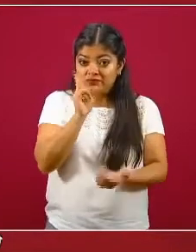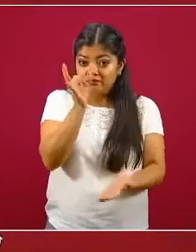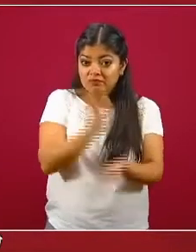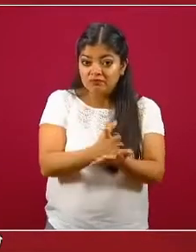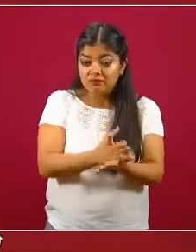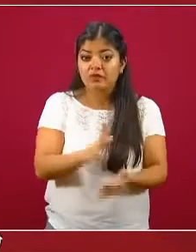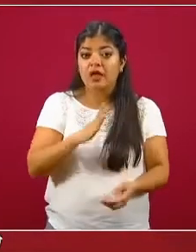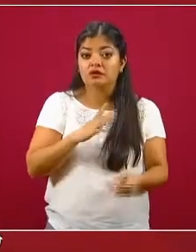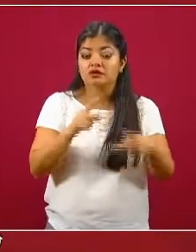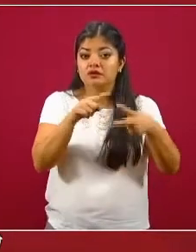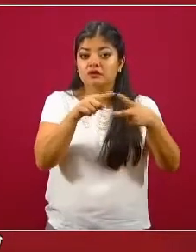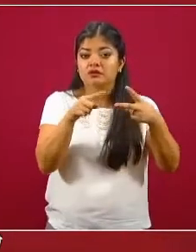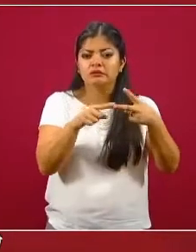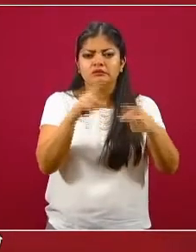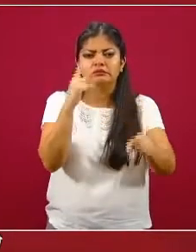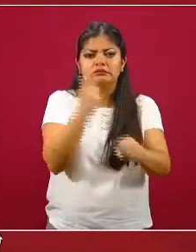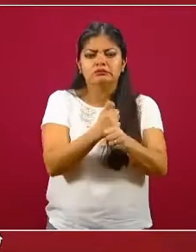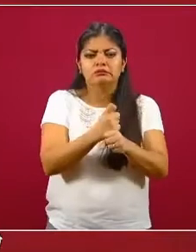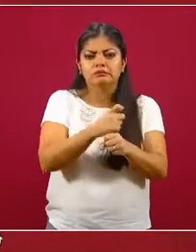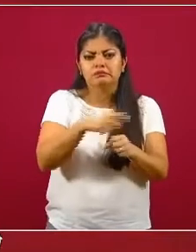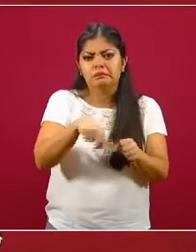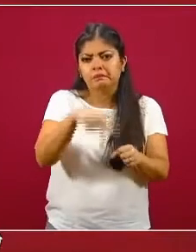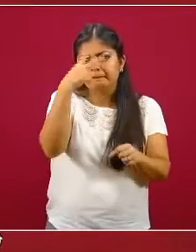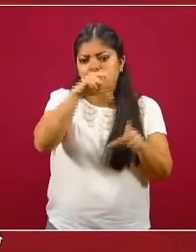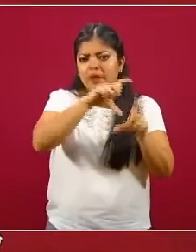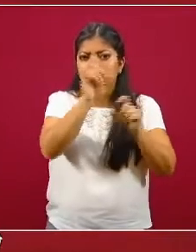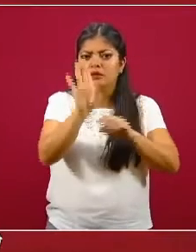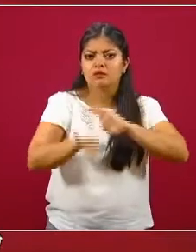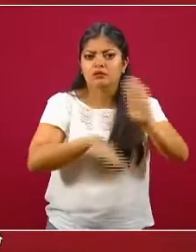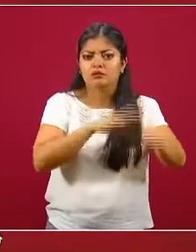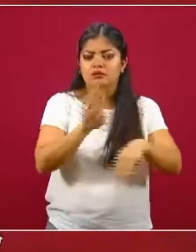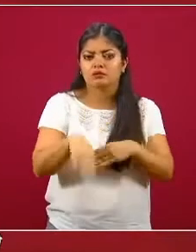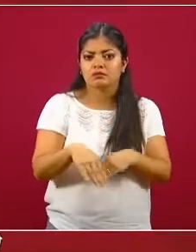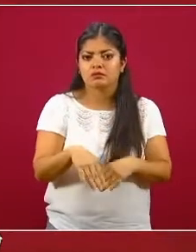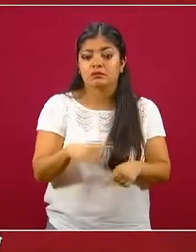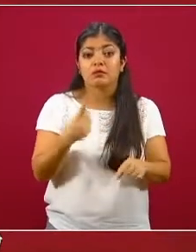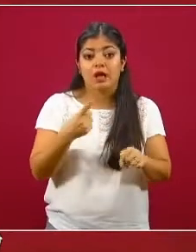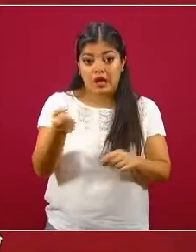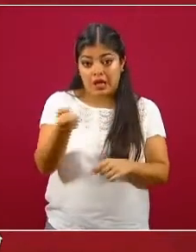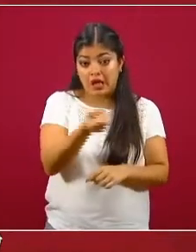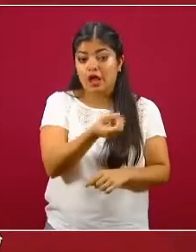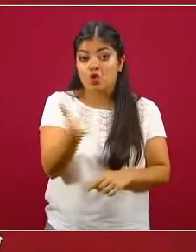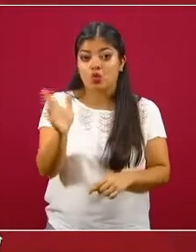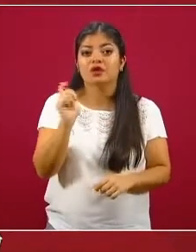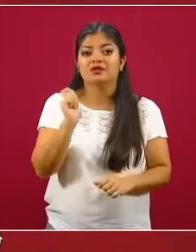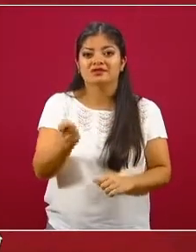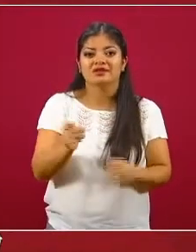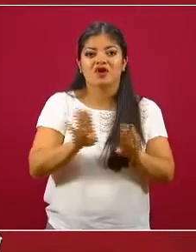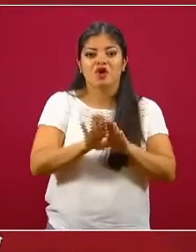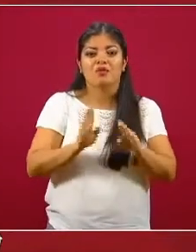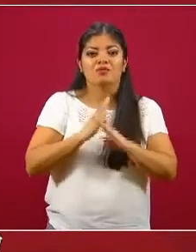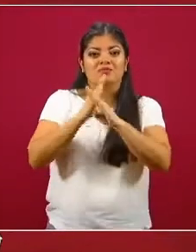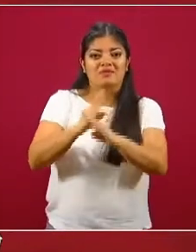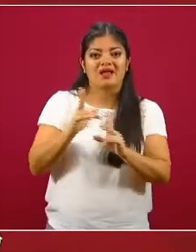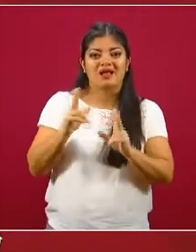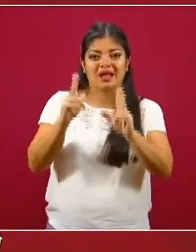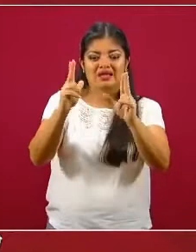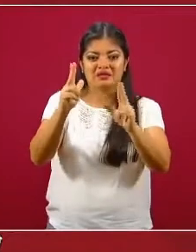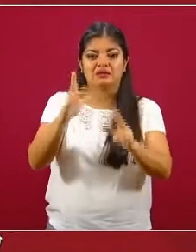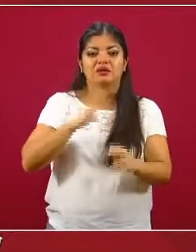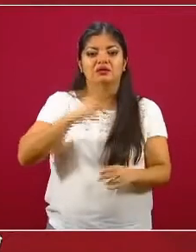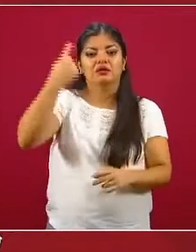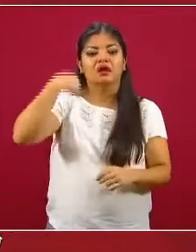dos de las tres principales causas de muerte en el país. Sabemos que quienes están bajo tratamiento anticancer tienen su sistema inmunitario